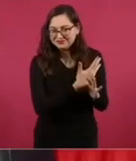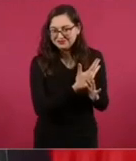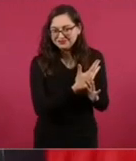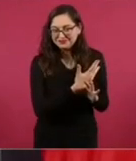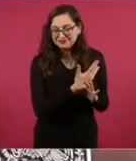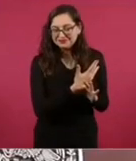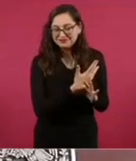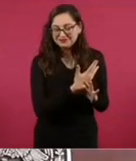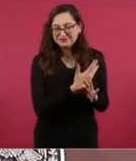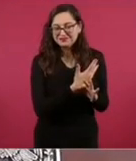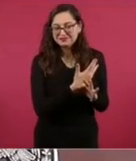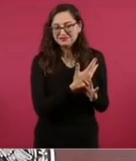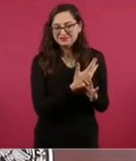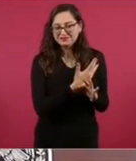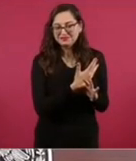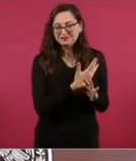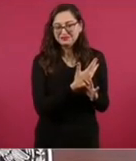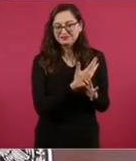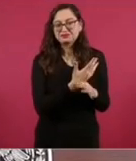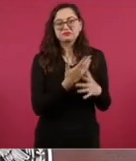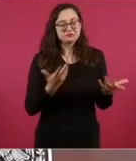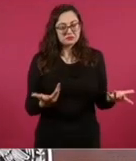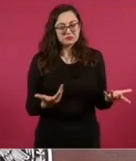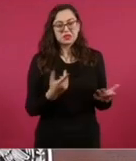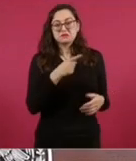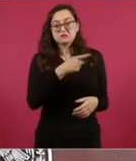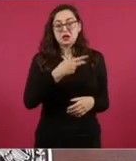Lo demostró,